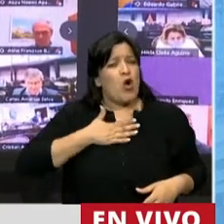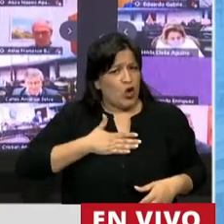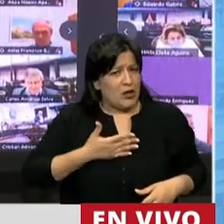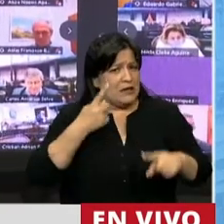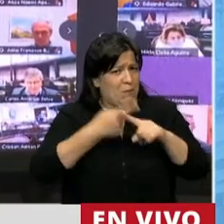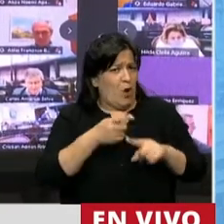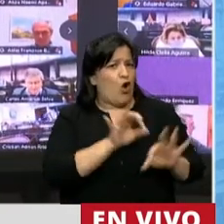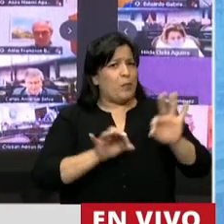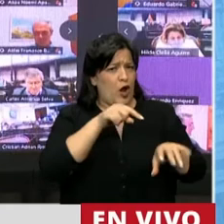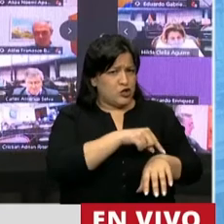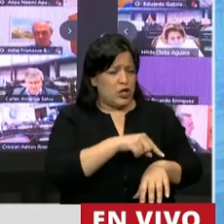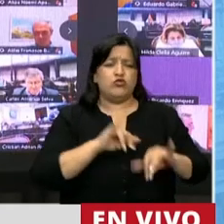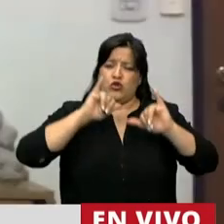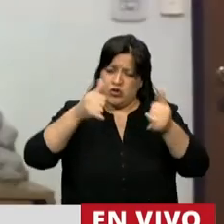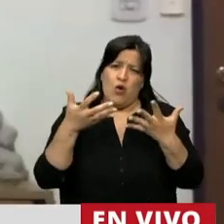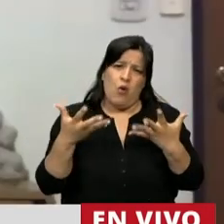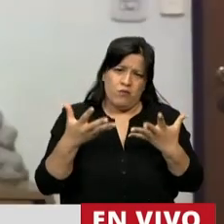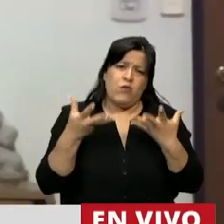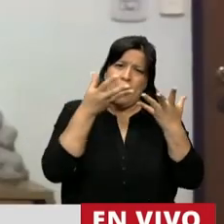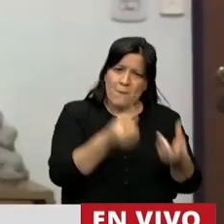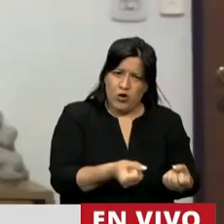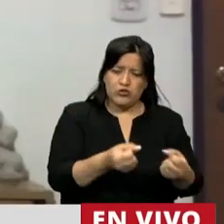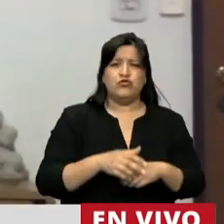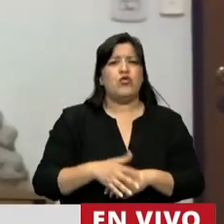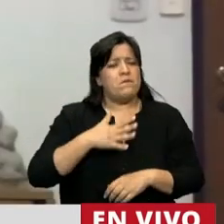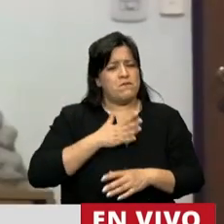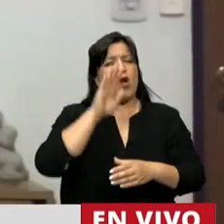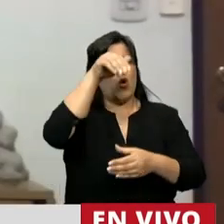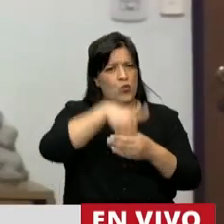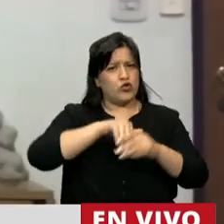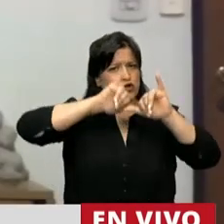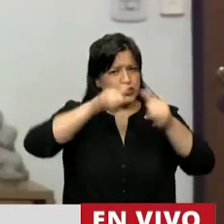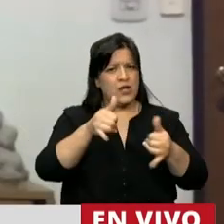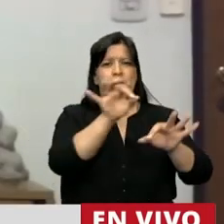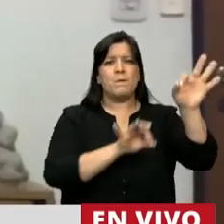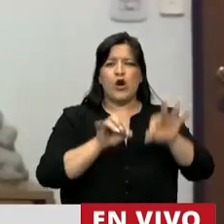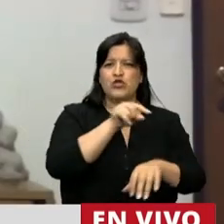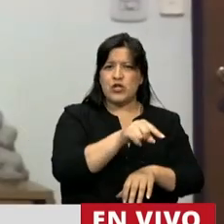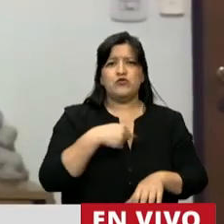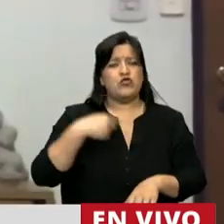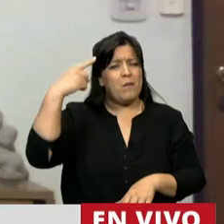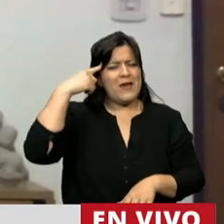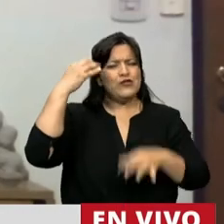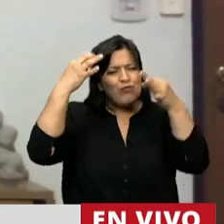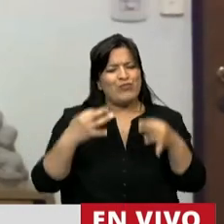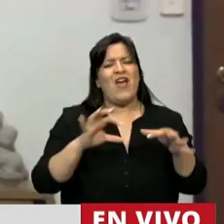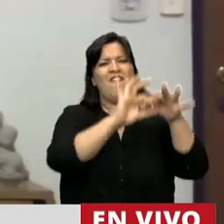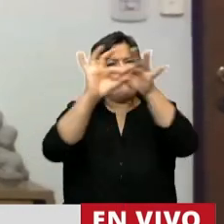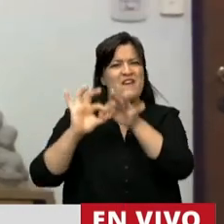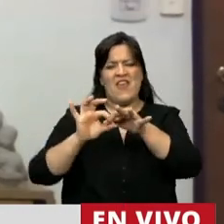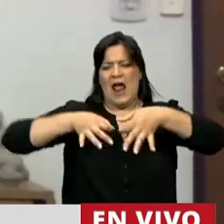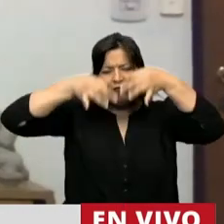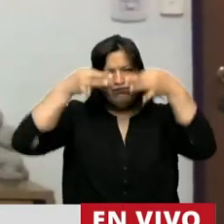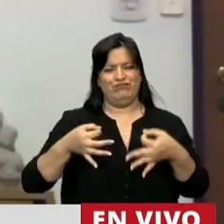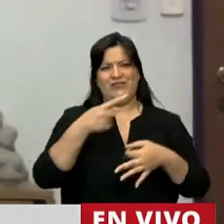y por supuesto que voy a acompañar con mi voto este proyecto que considero es bien federal. Muchas gracias,